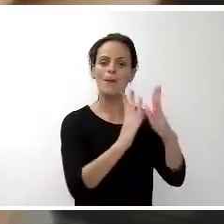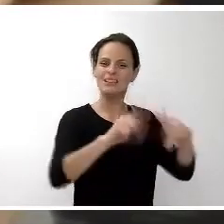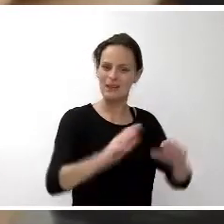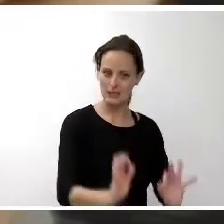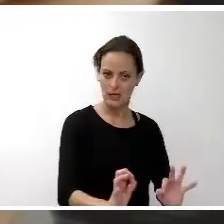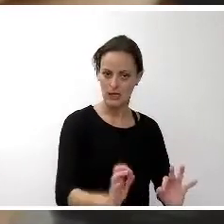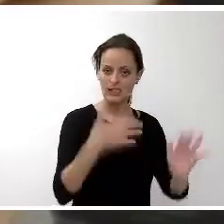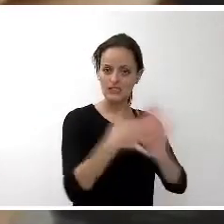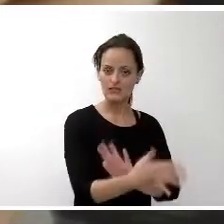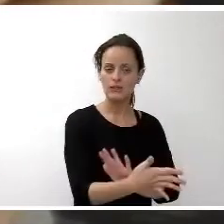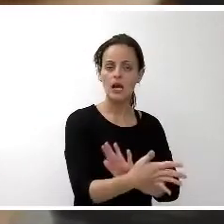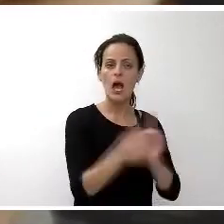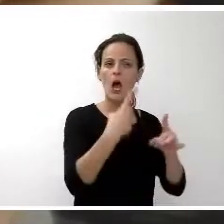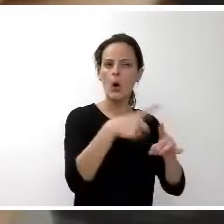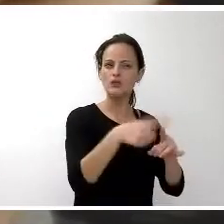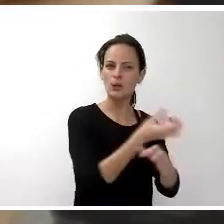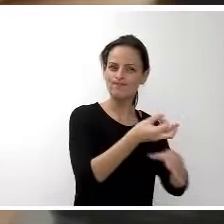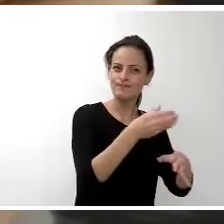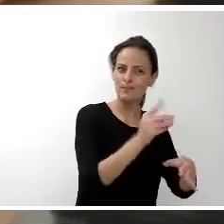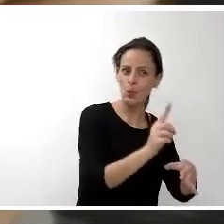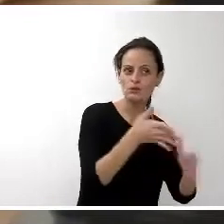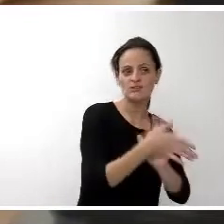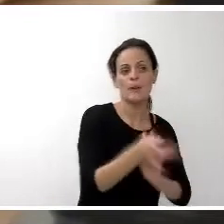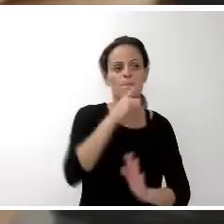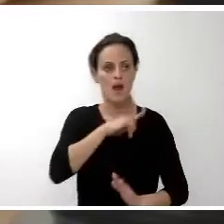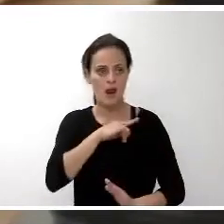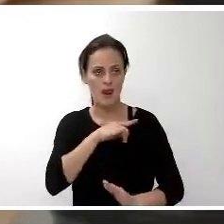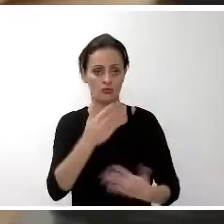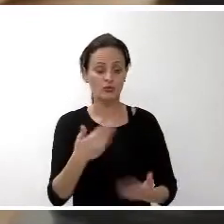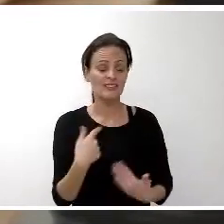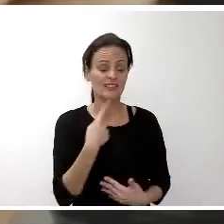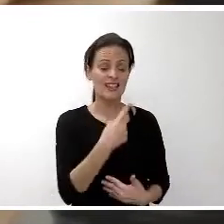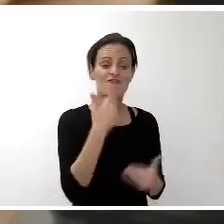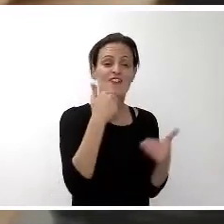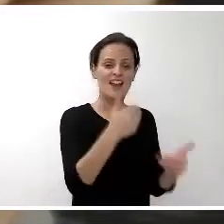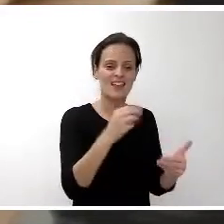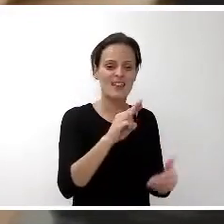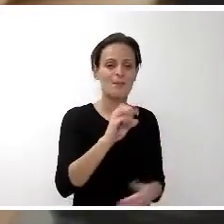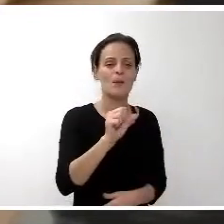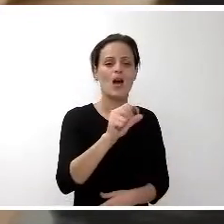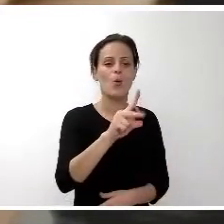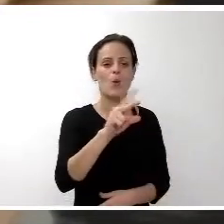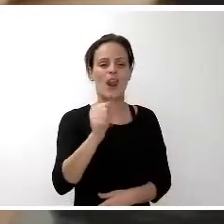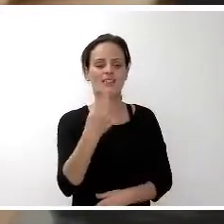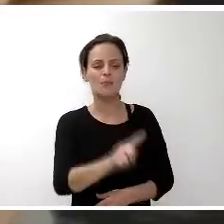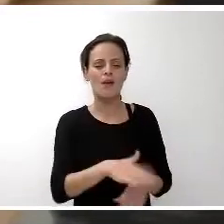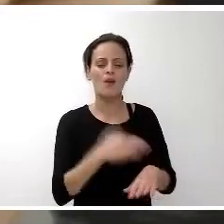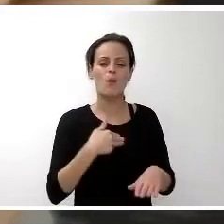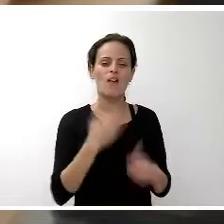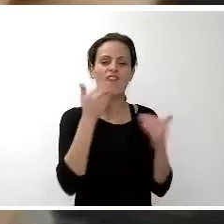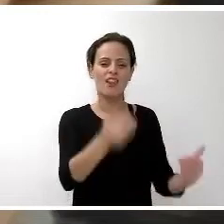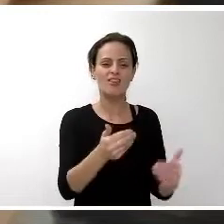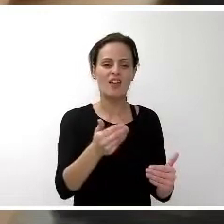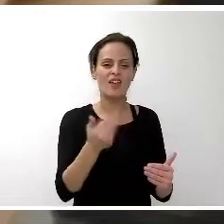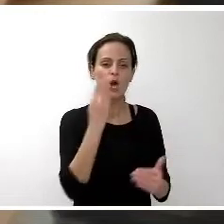Todo lo que no es totalmente correcto está mal. Así que felicidades, de verdad, Paula. Felicidades a tu colegio. Y espero